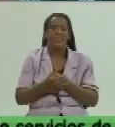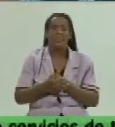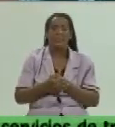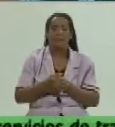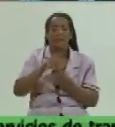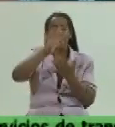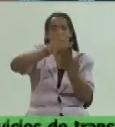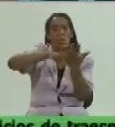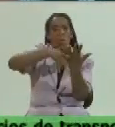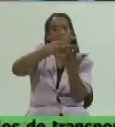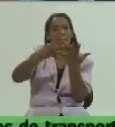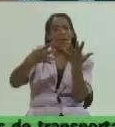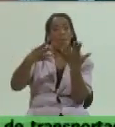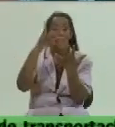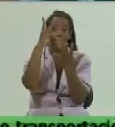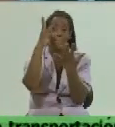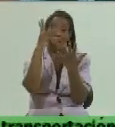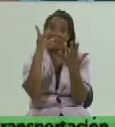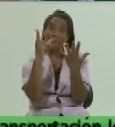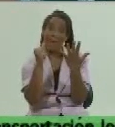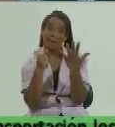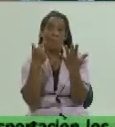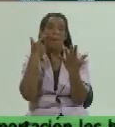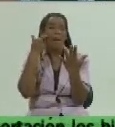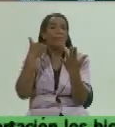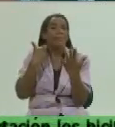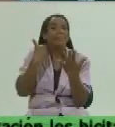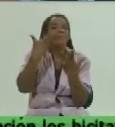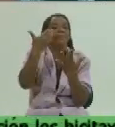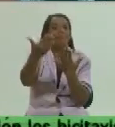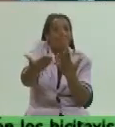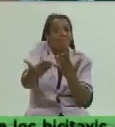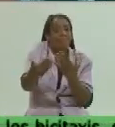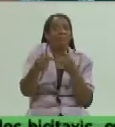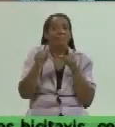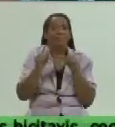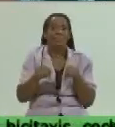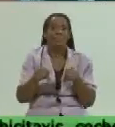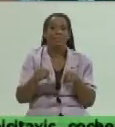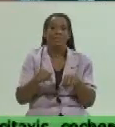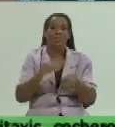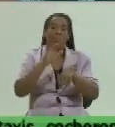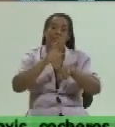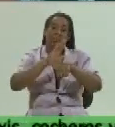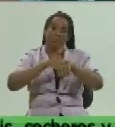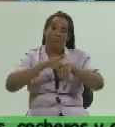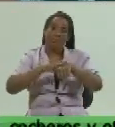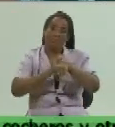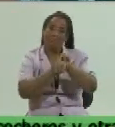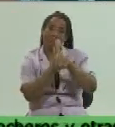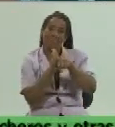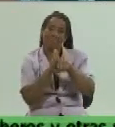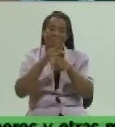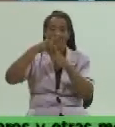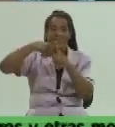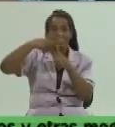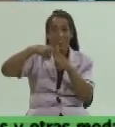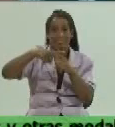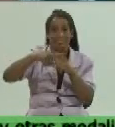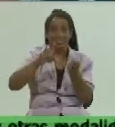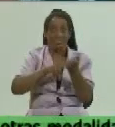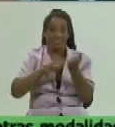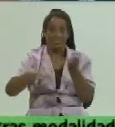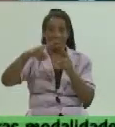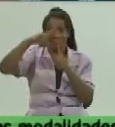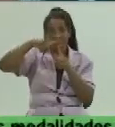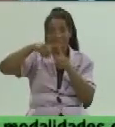permita pronosticar los casos positivos de COVID en la provincia de las Tunas para las